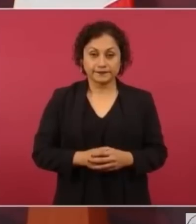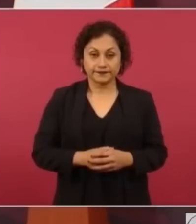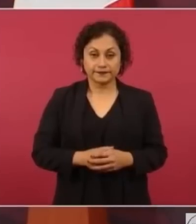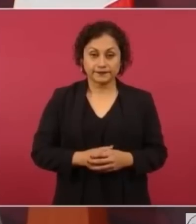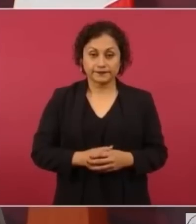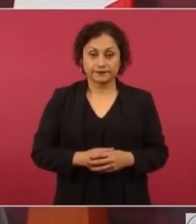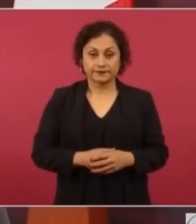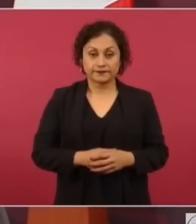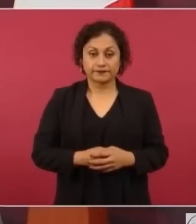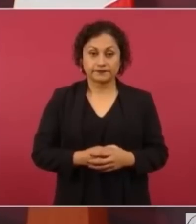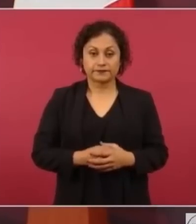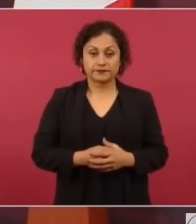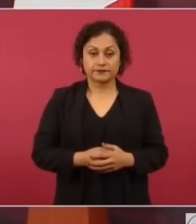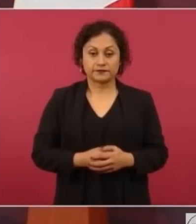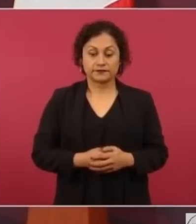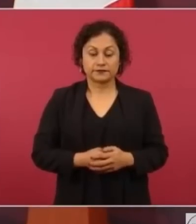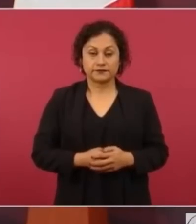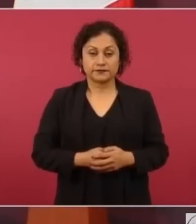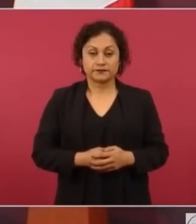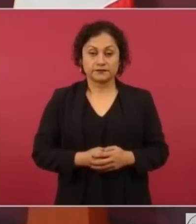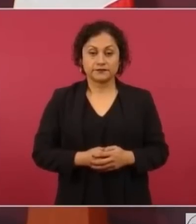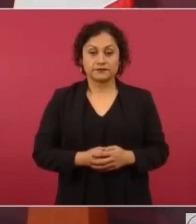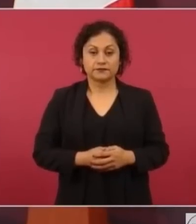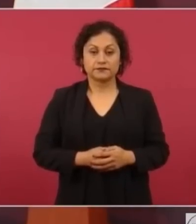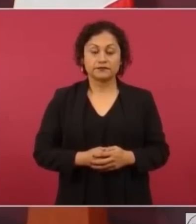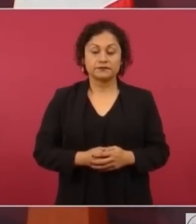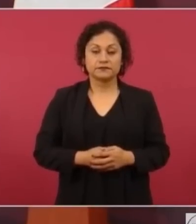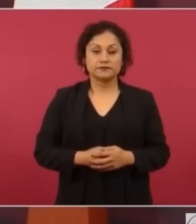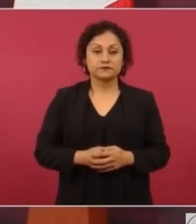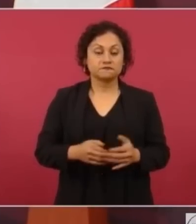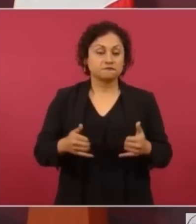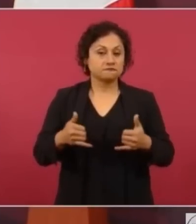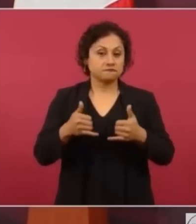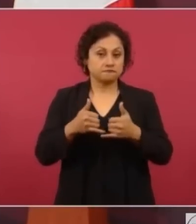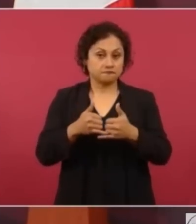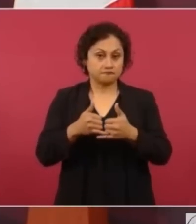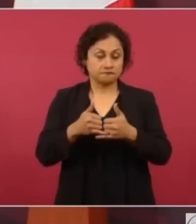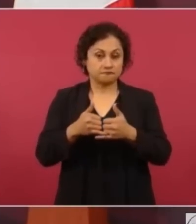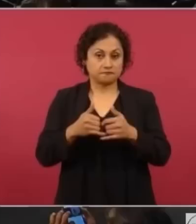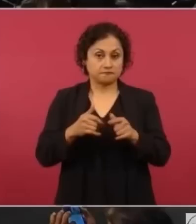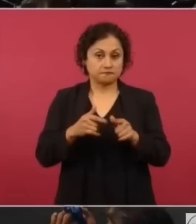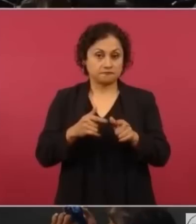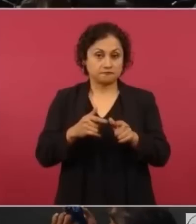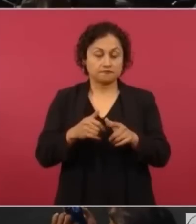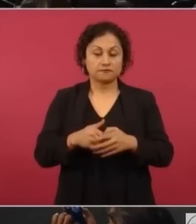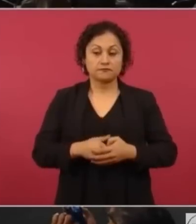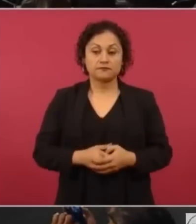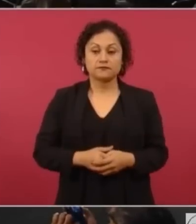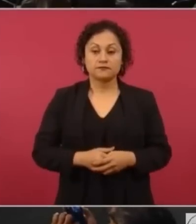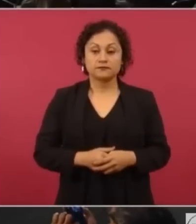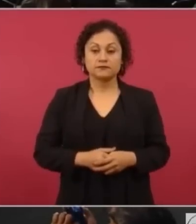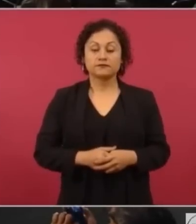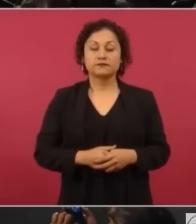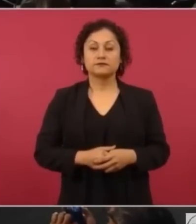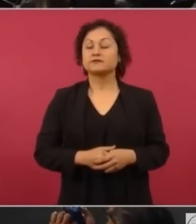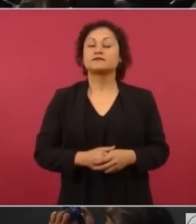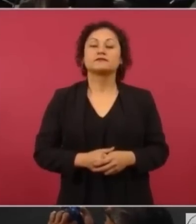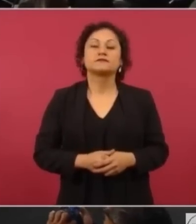Ok, señor. Secretario, buenas tardes. ¿Cómo estás? Pero... Pues muy bien. Pues todo esto,